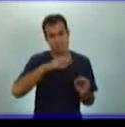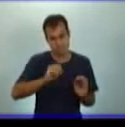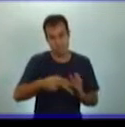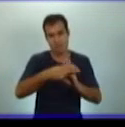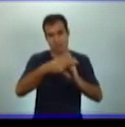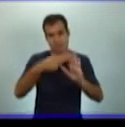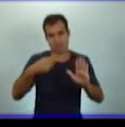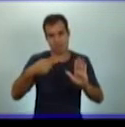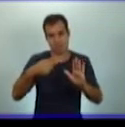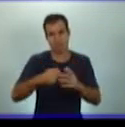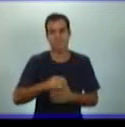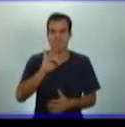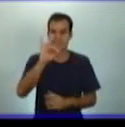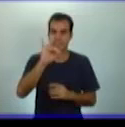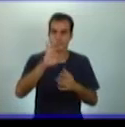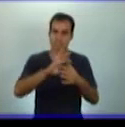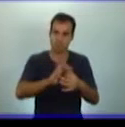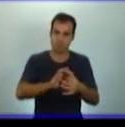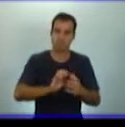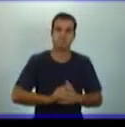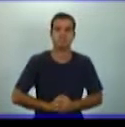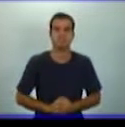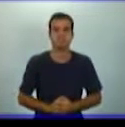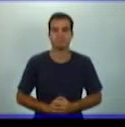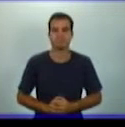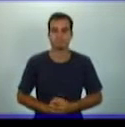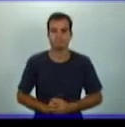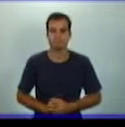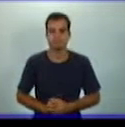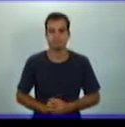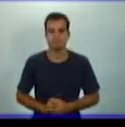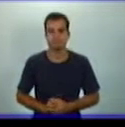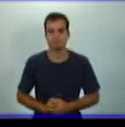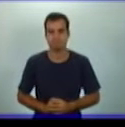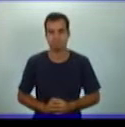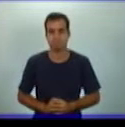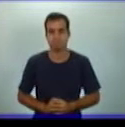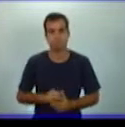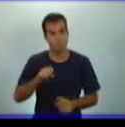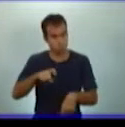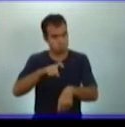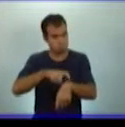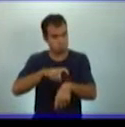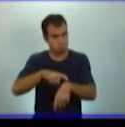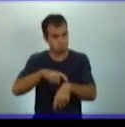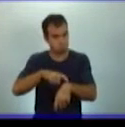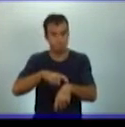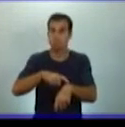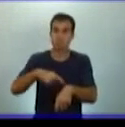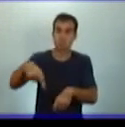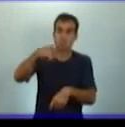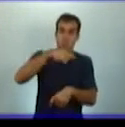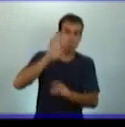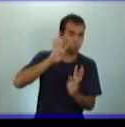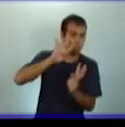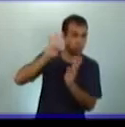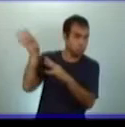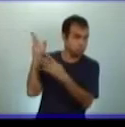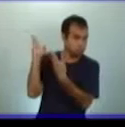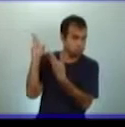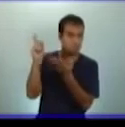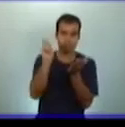en el séptimo grado. Vamos entonces a darte un pequeño tiempo para que puedas